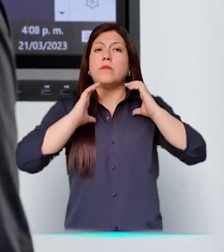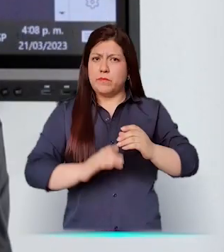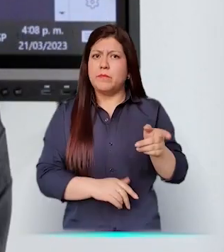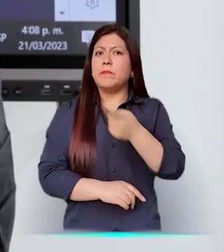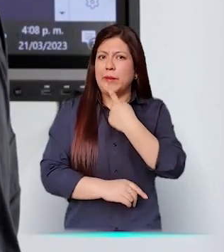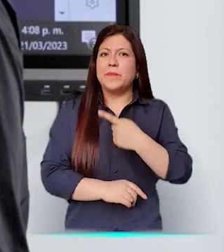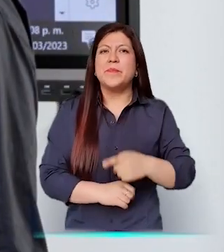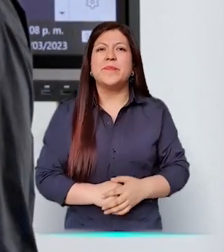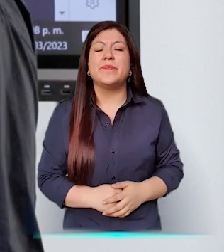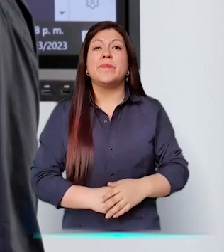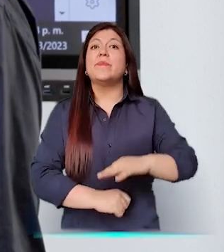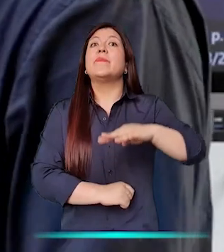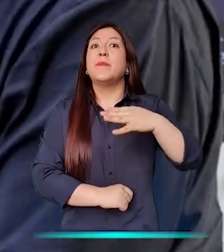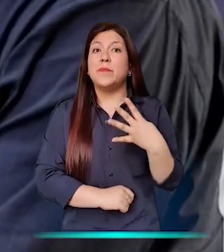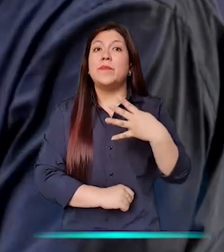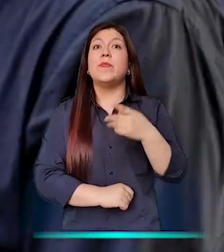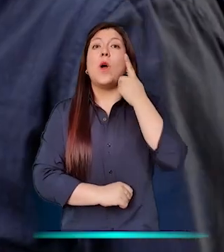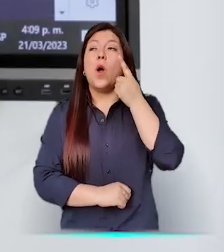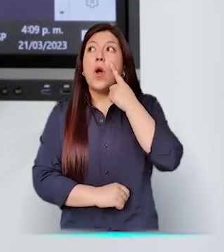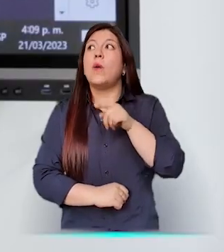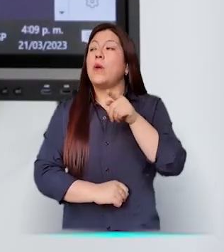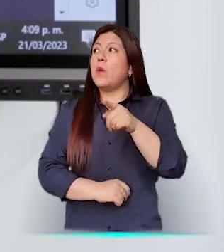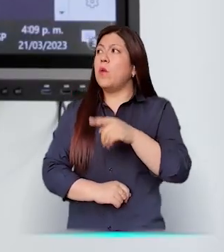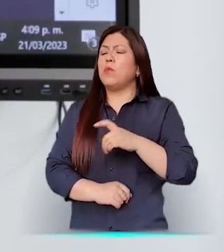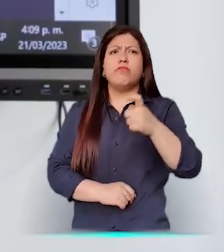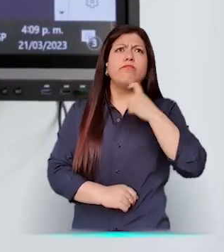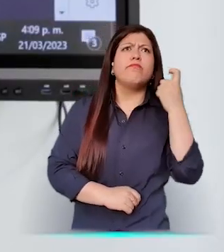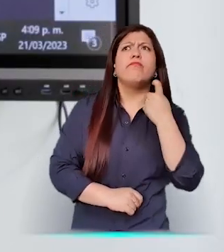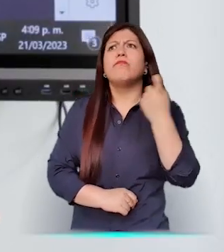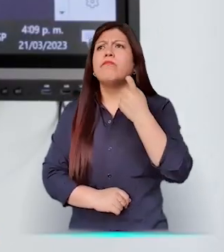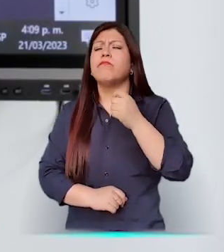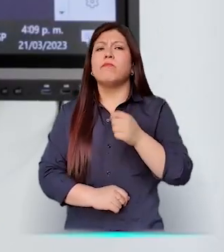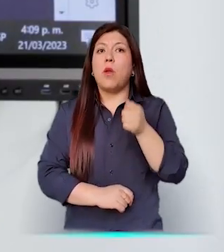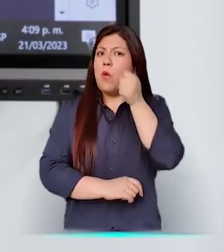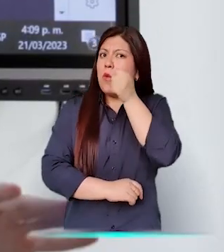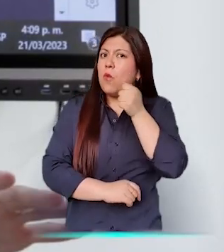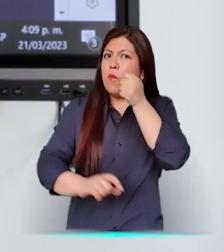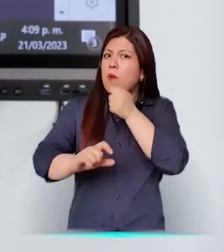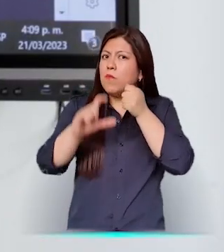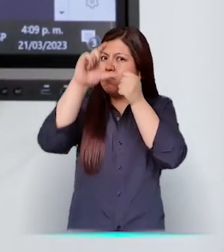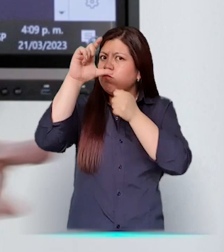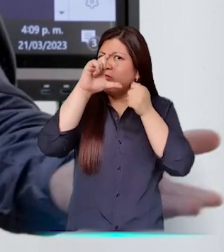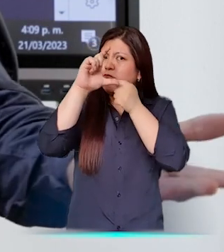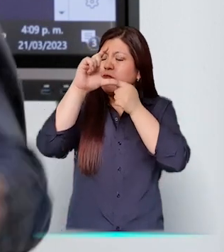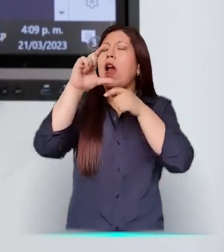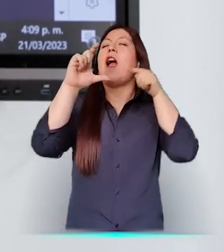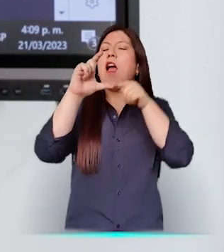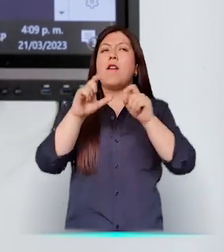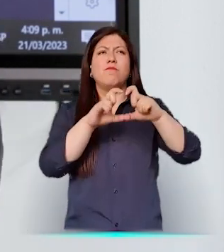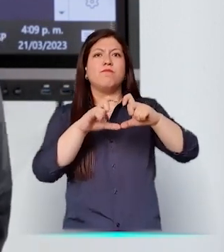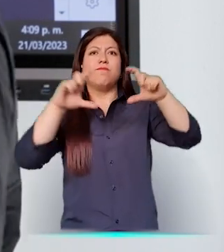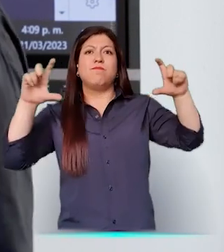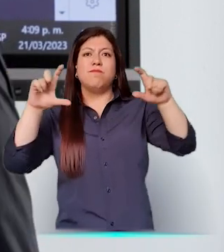más buscados por la ciudadanía. Vaya a buscar. Tip cuatro. También puede buscar lo que sea que esté buscando en el buscador.